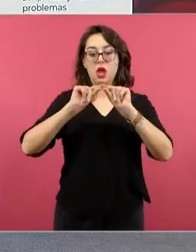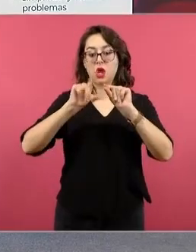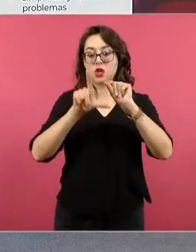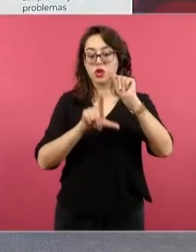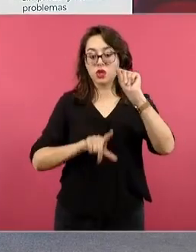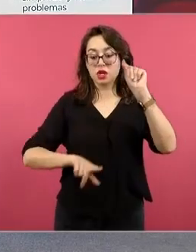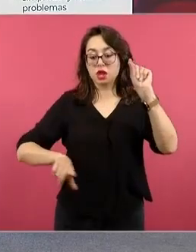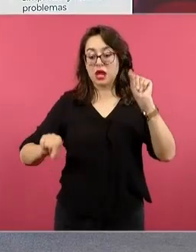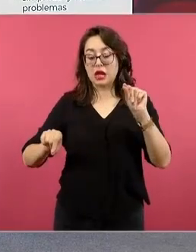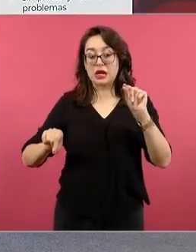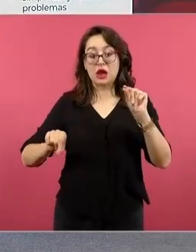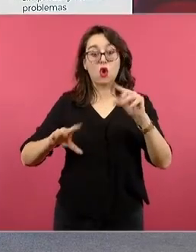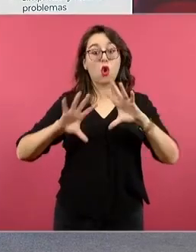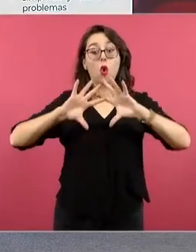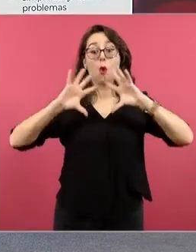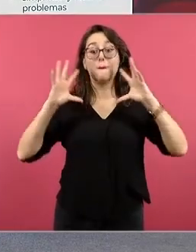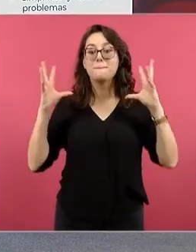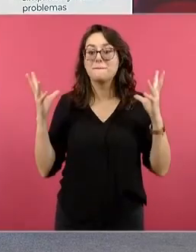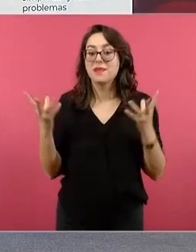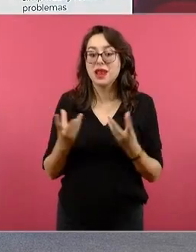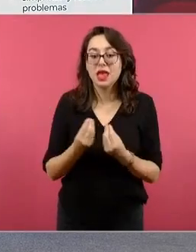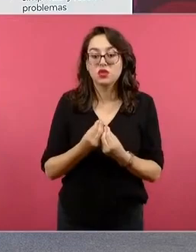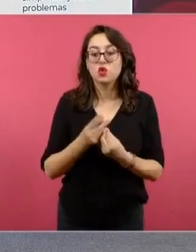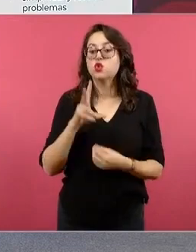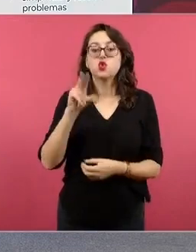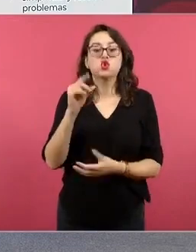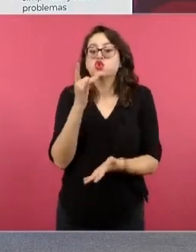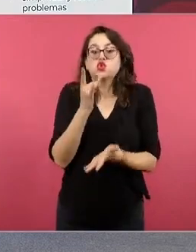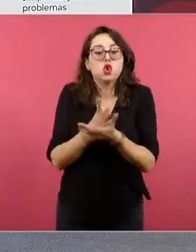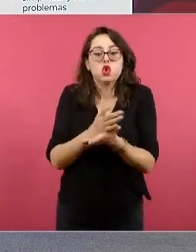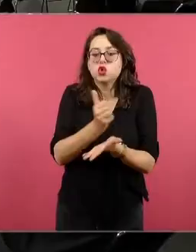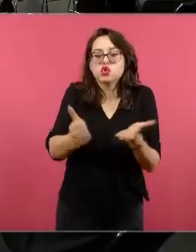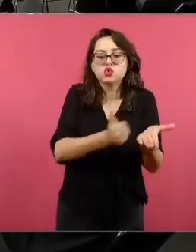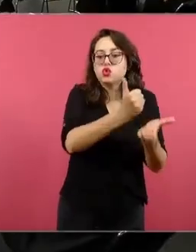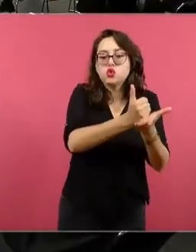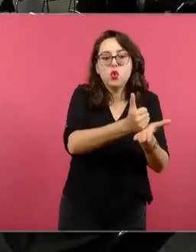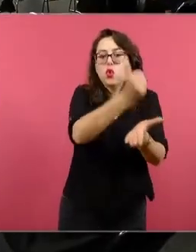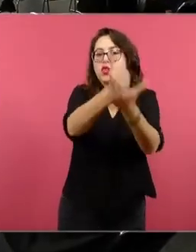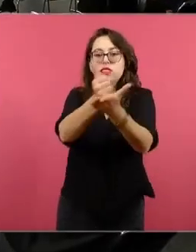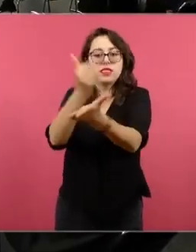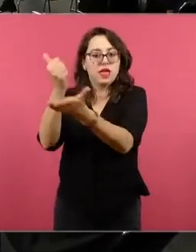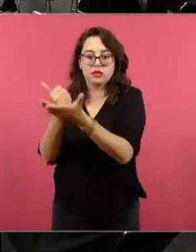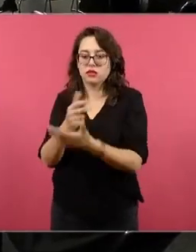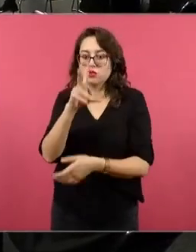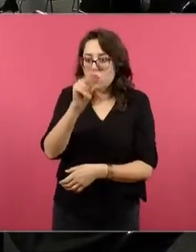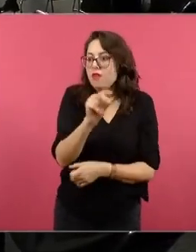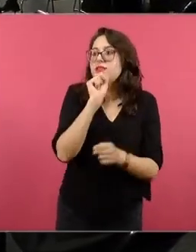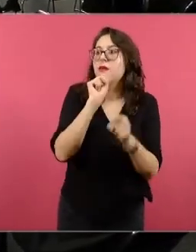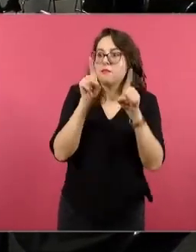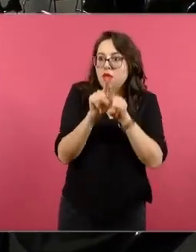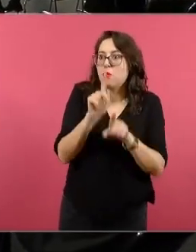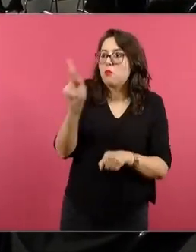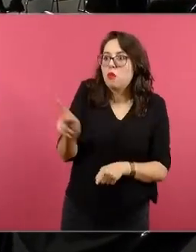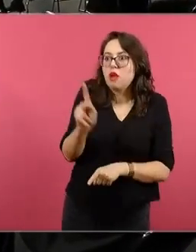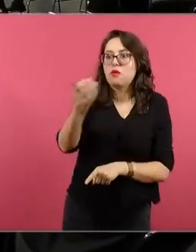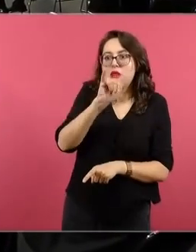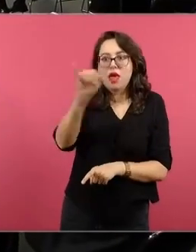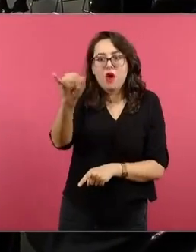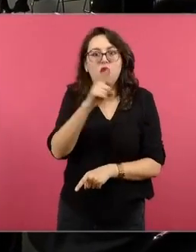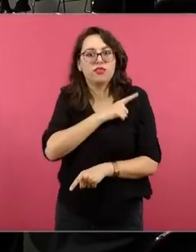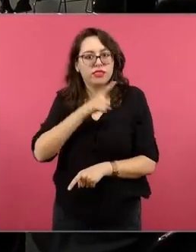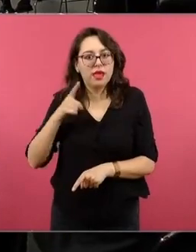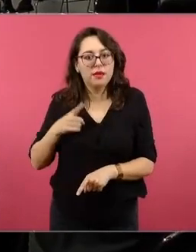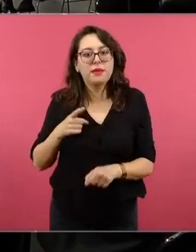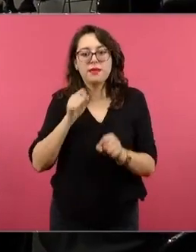de las ciudades, estamos hablando de todo el territorio nacional. ¿A qué nos apoya la tecnología desde esta mirada? Ah, bueno, pues el